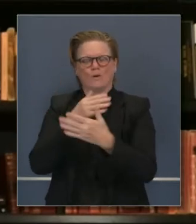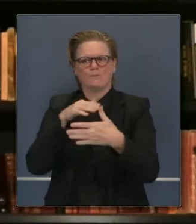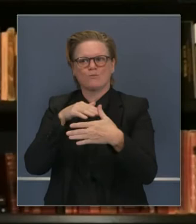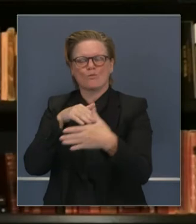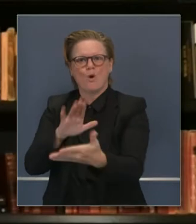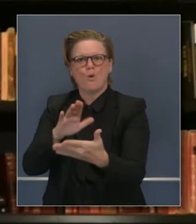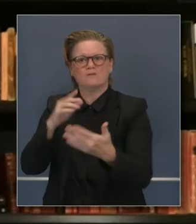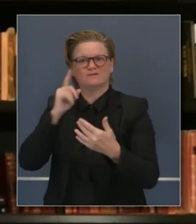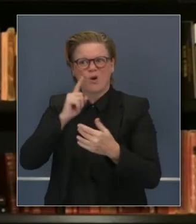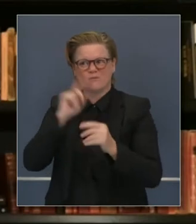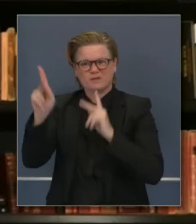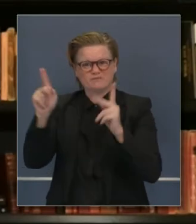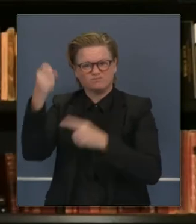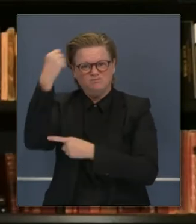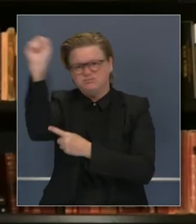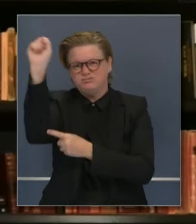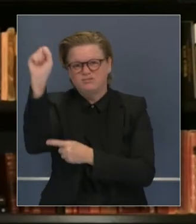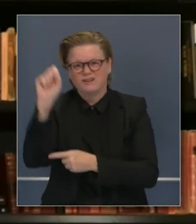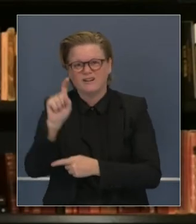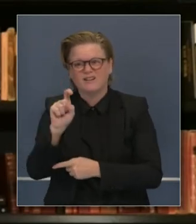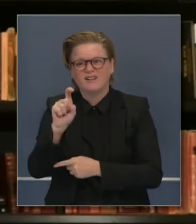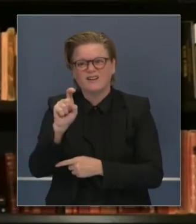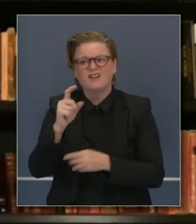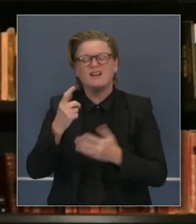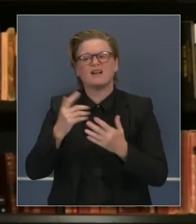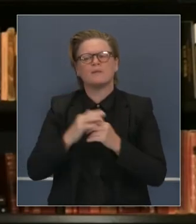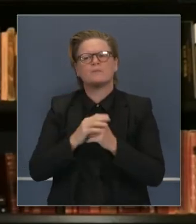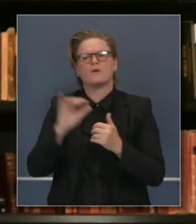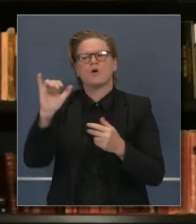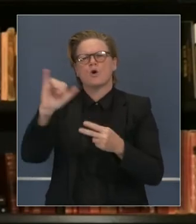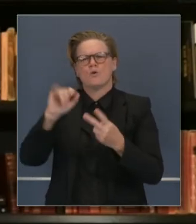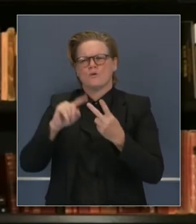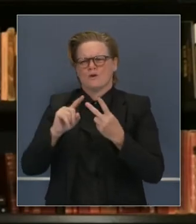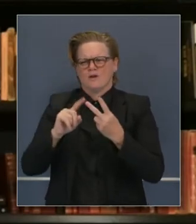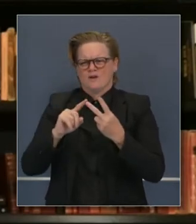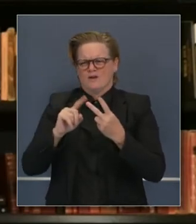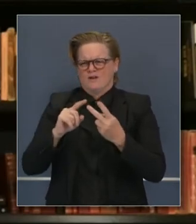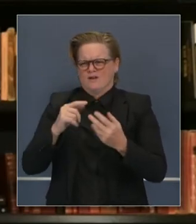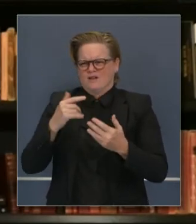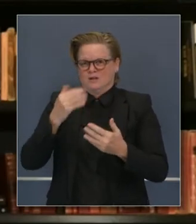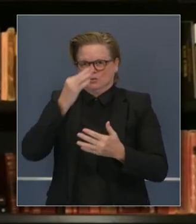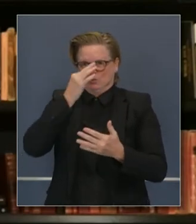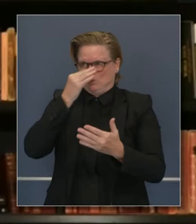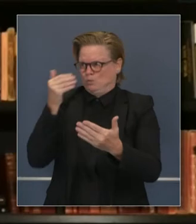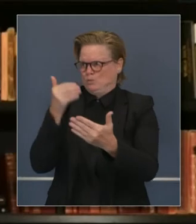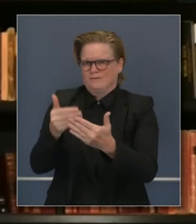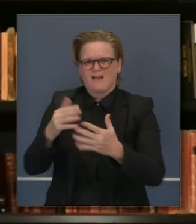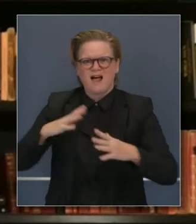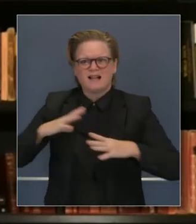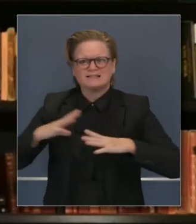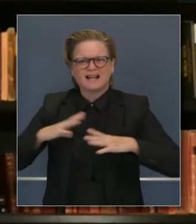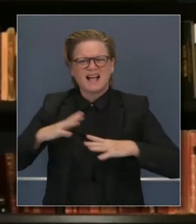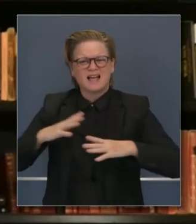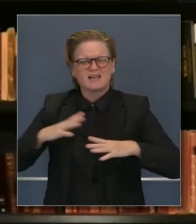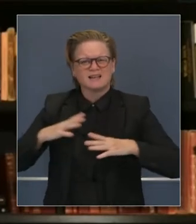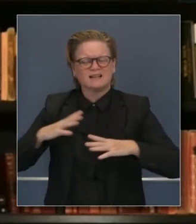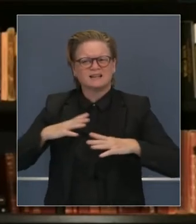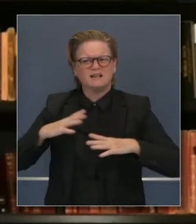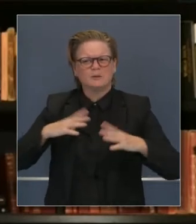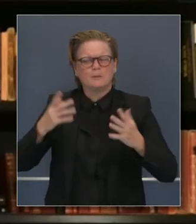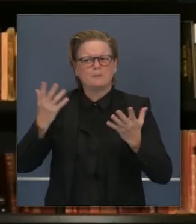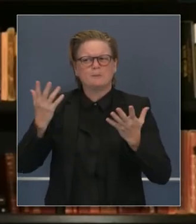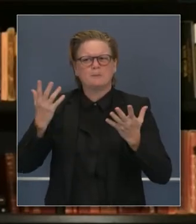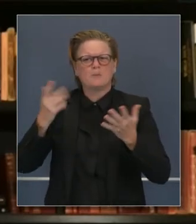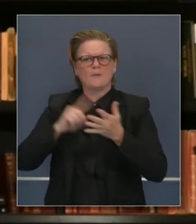las órdenes locales que desafían estas órdenes? También estamos a unas cuantas semanas de los días